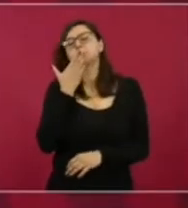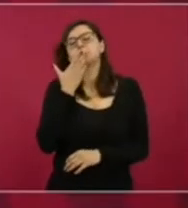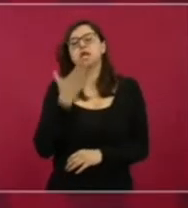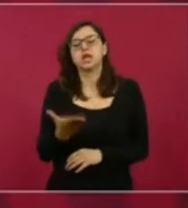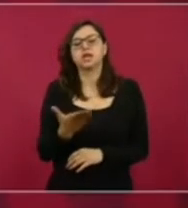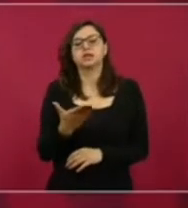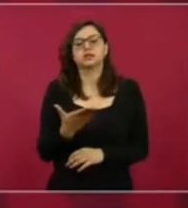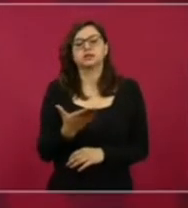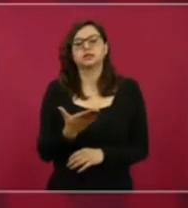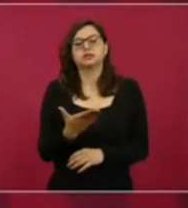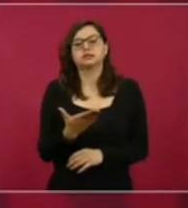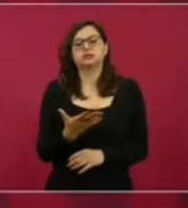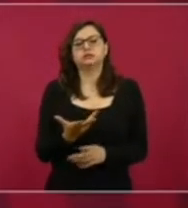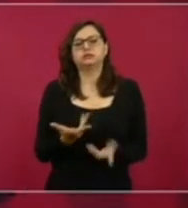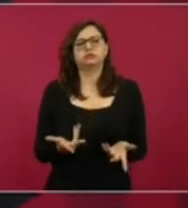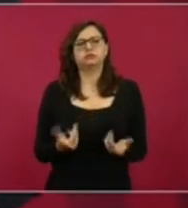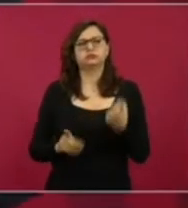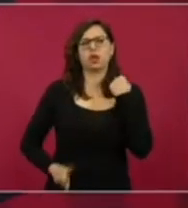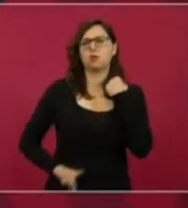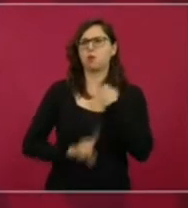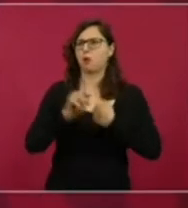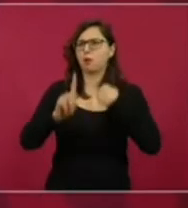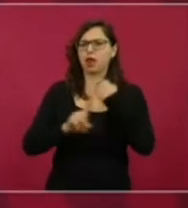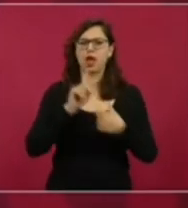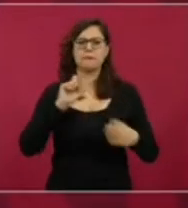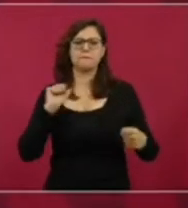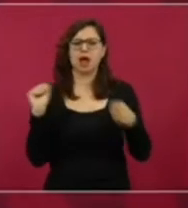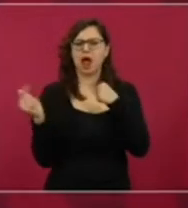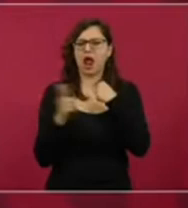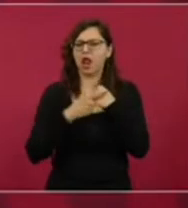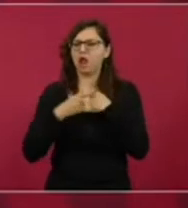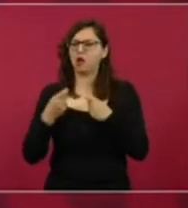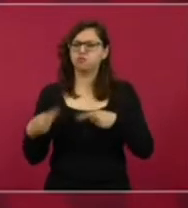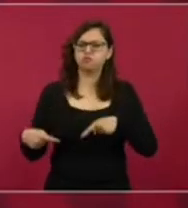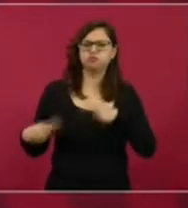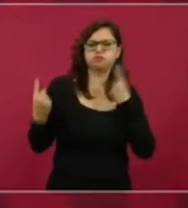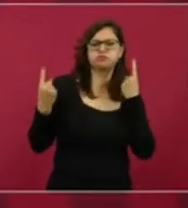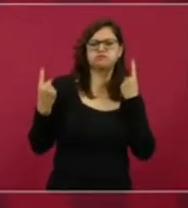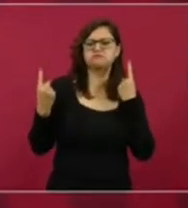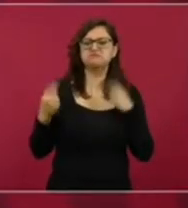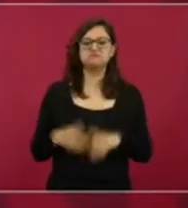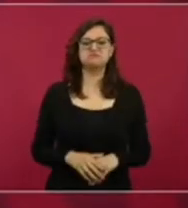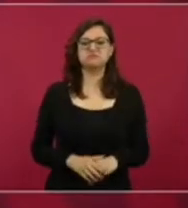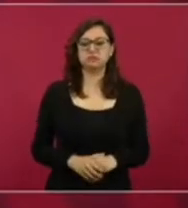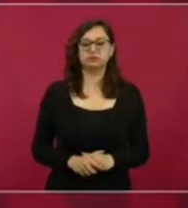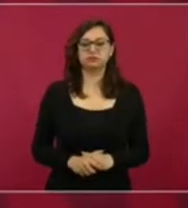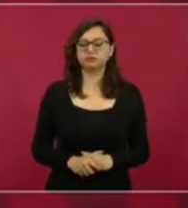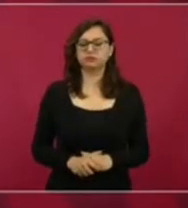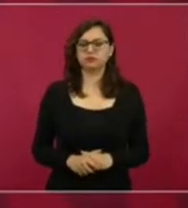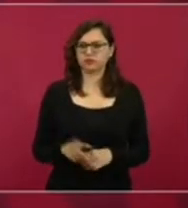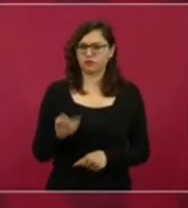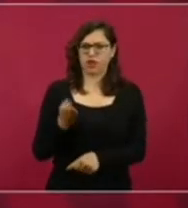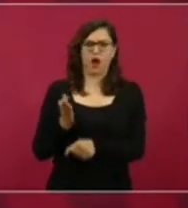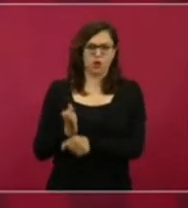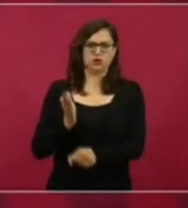ninguna diferencia con el presidente Bolsonaro,